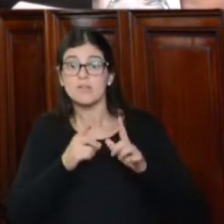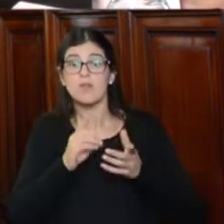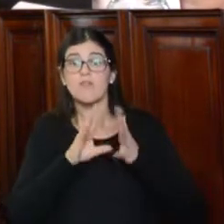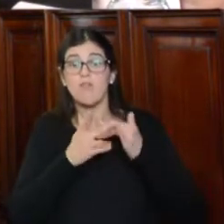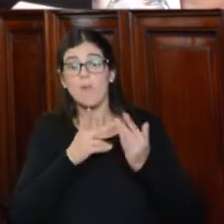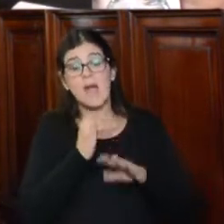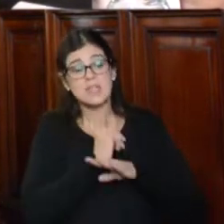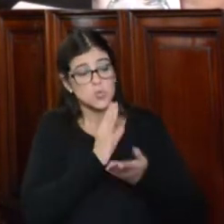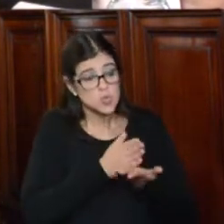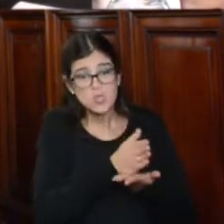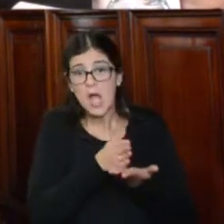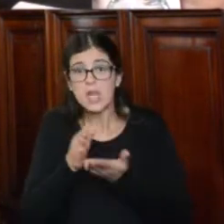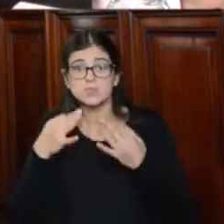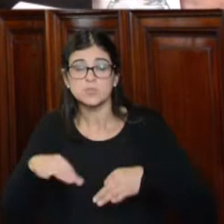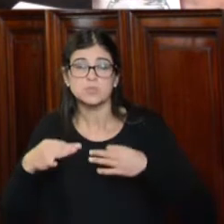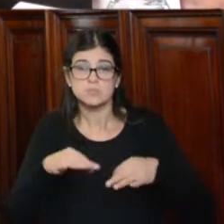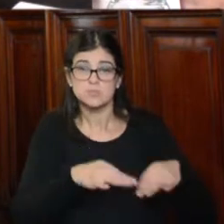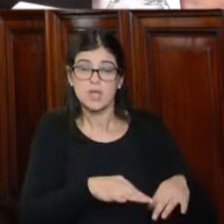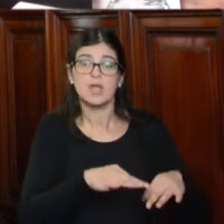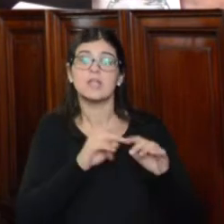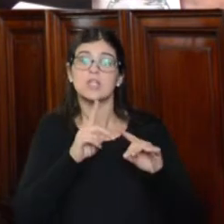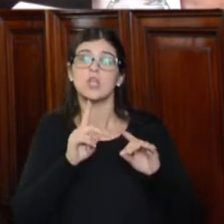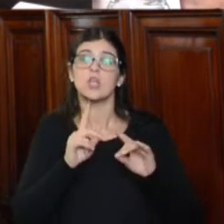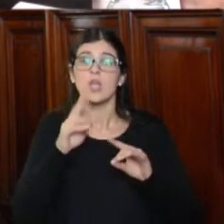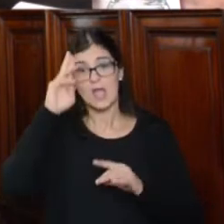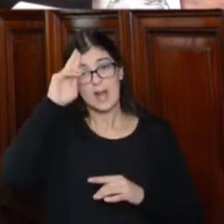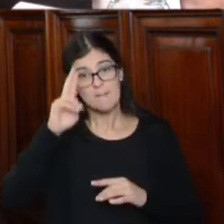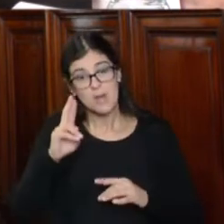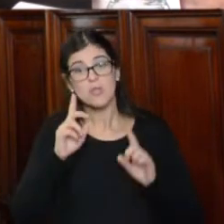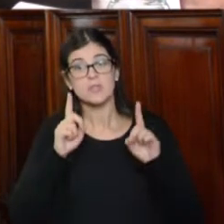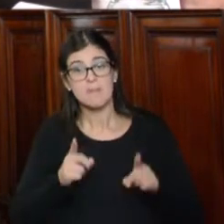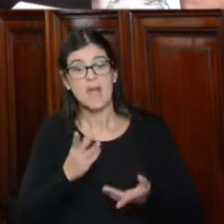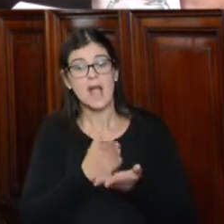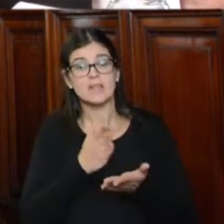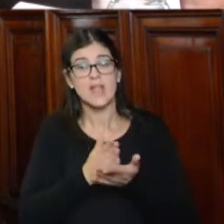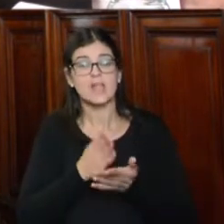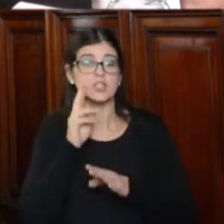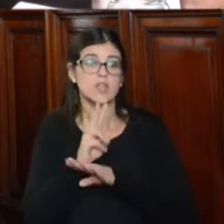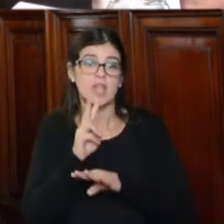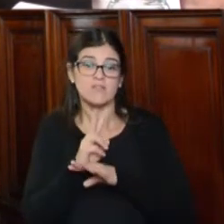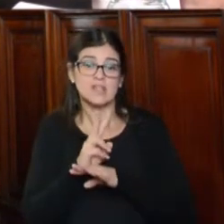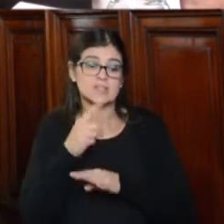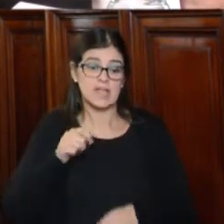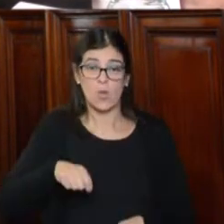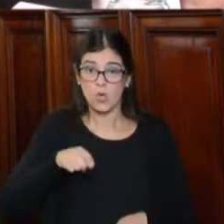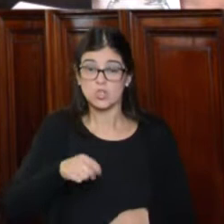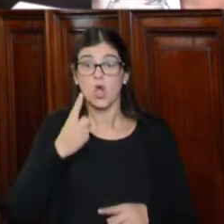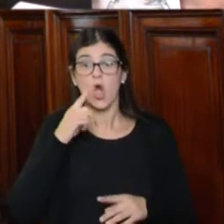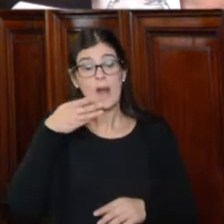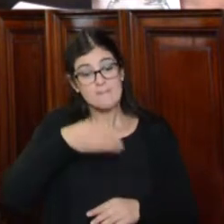institucionales correspondientes y con pleno respeto al derecho de defensa en juicio, con la